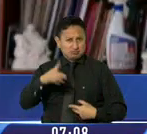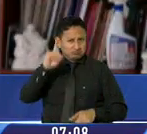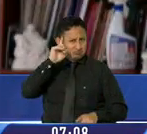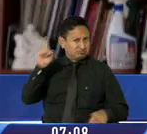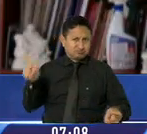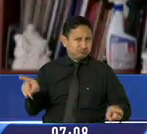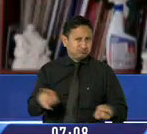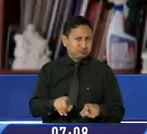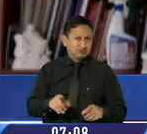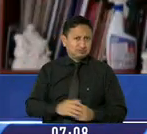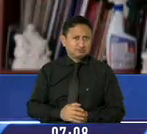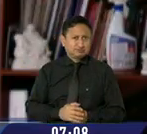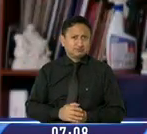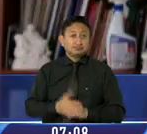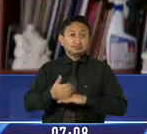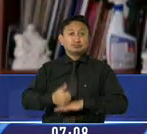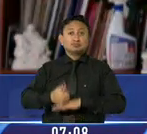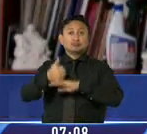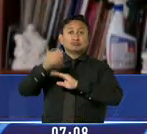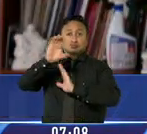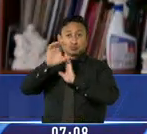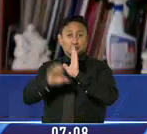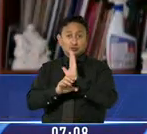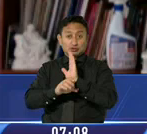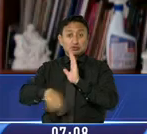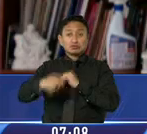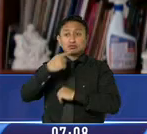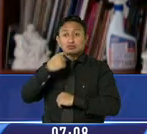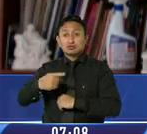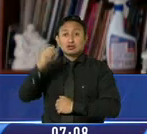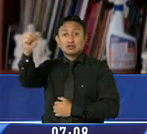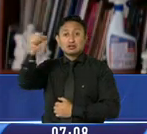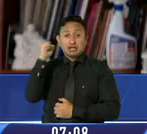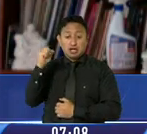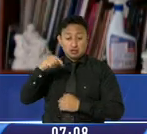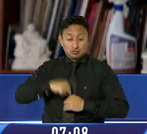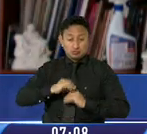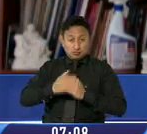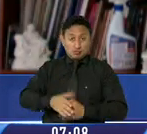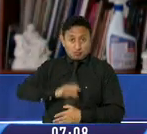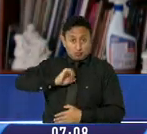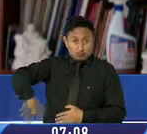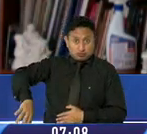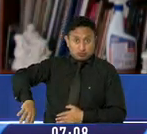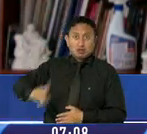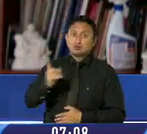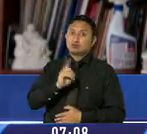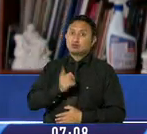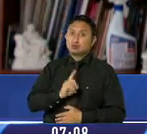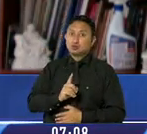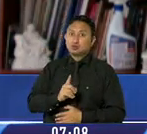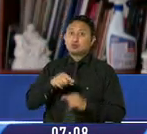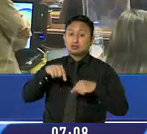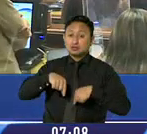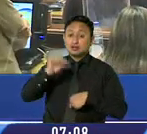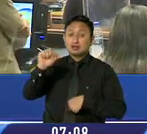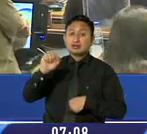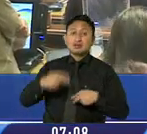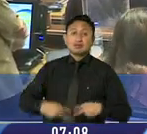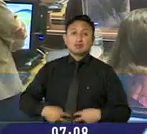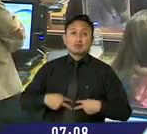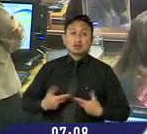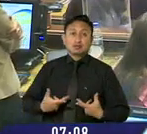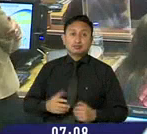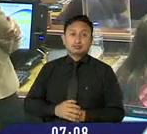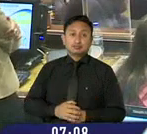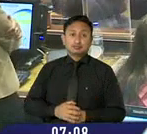La Corte Constitucional nunca abrió ni habló del derecho al aborto, no existe el derecho al aborto, existe solamente el derecho a vivir. El tiempo